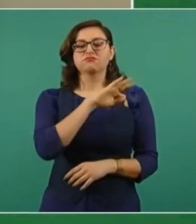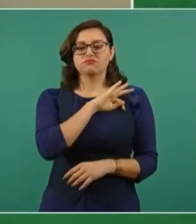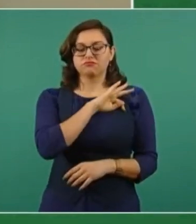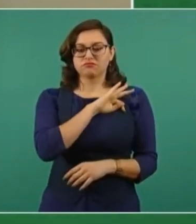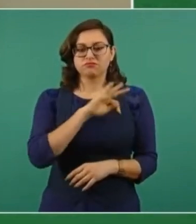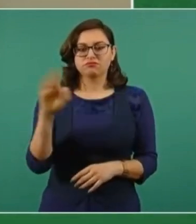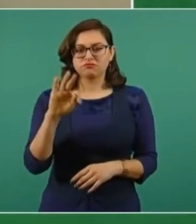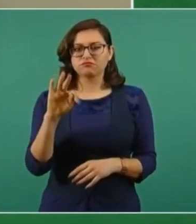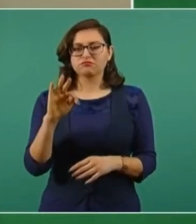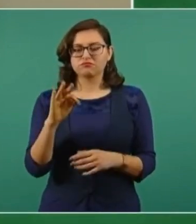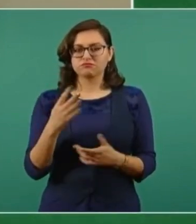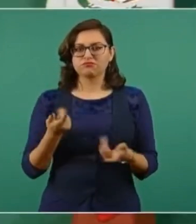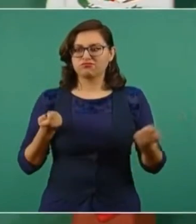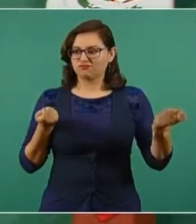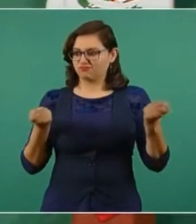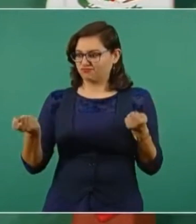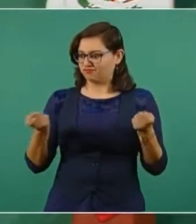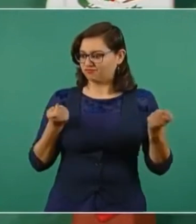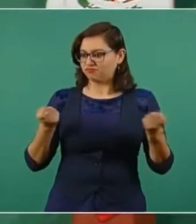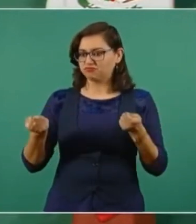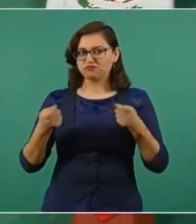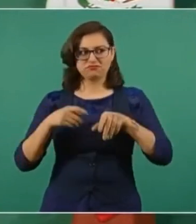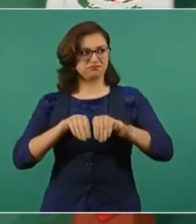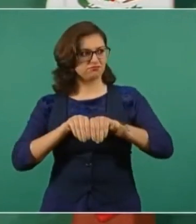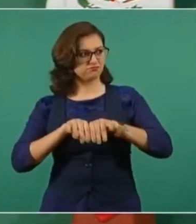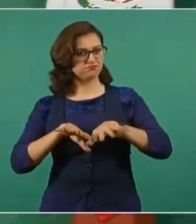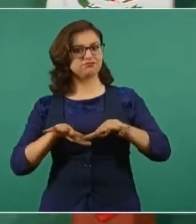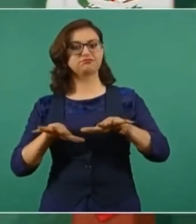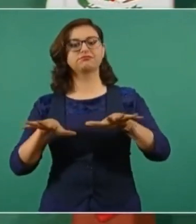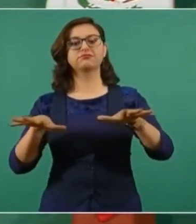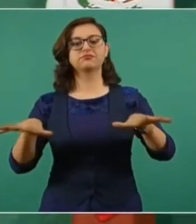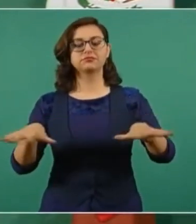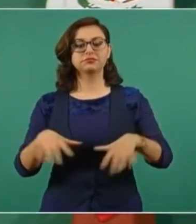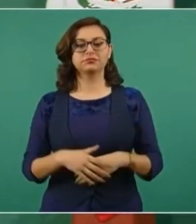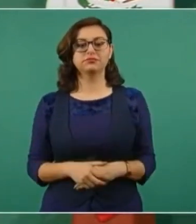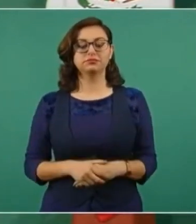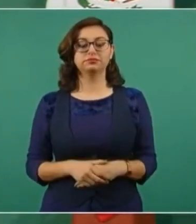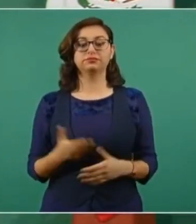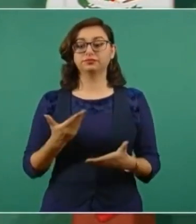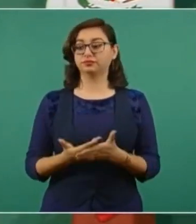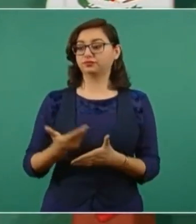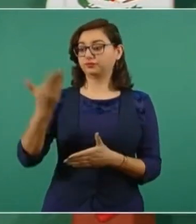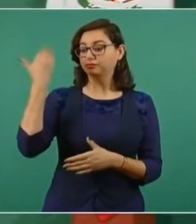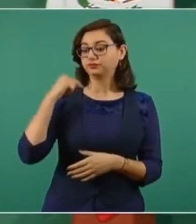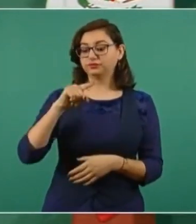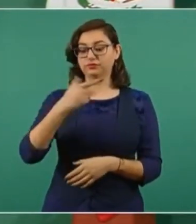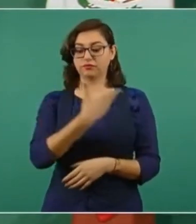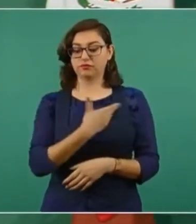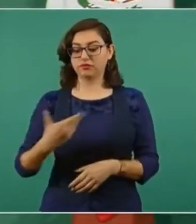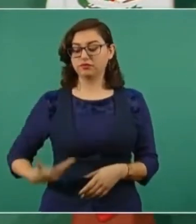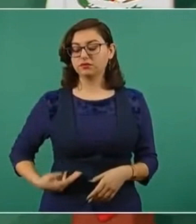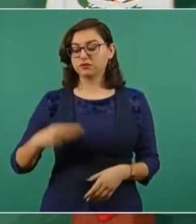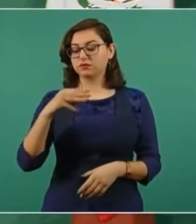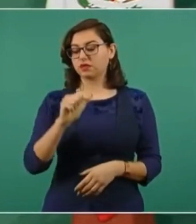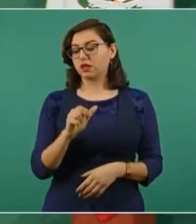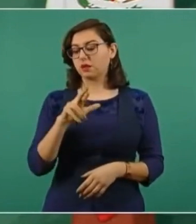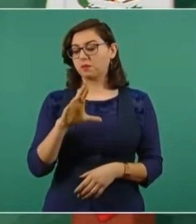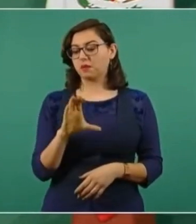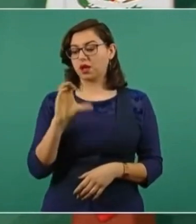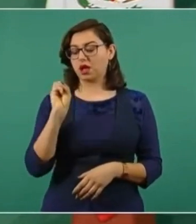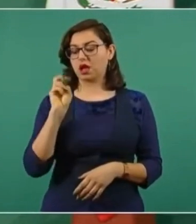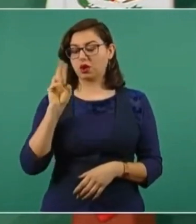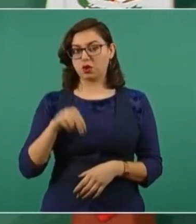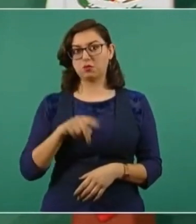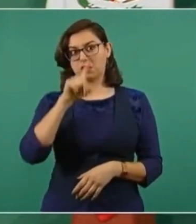exacta que tiene. Días atrás hablaba con el presidente Macron, que lo visité allí en París,